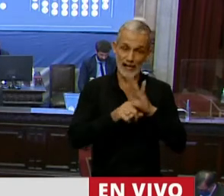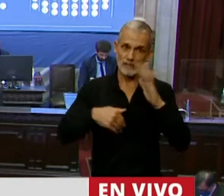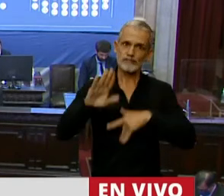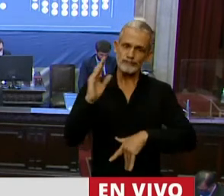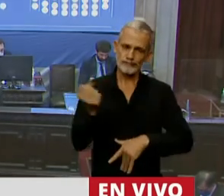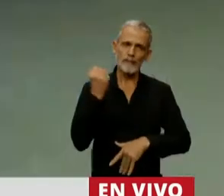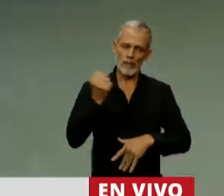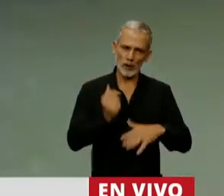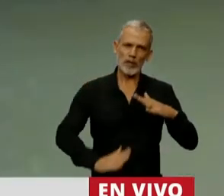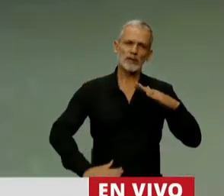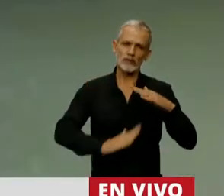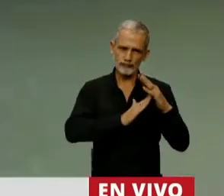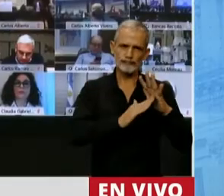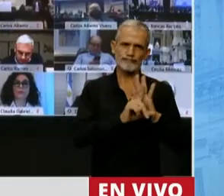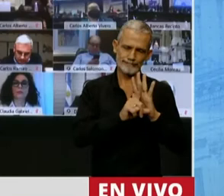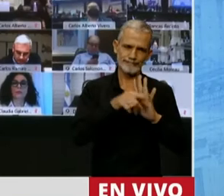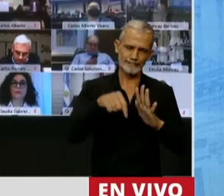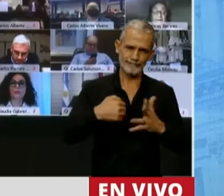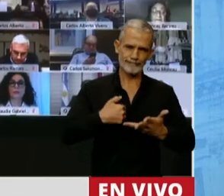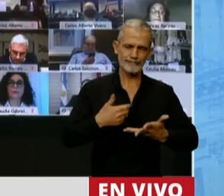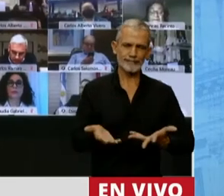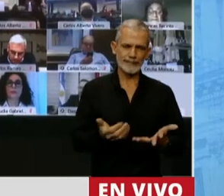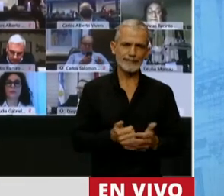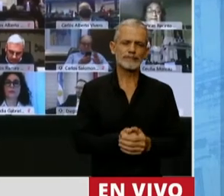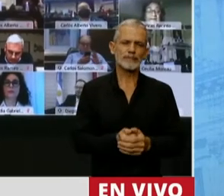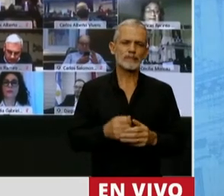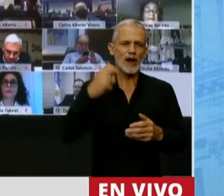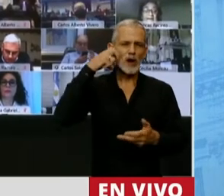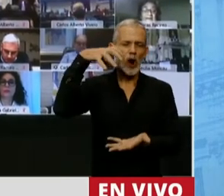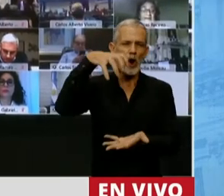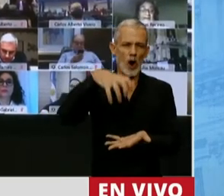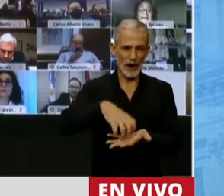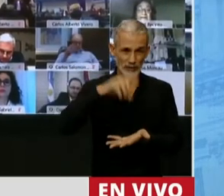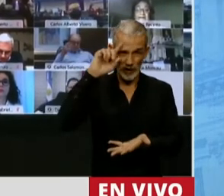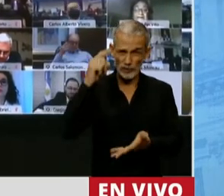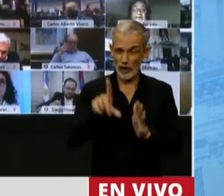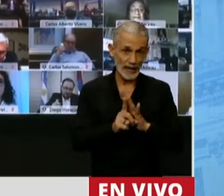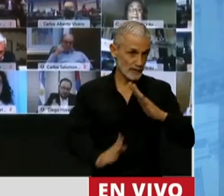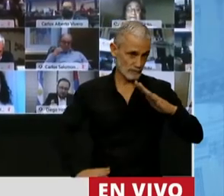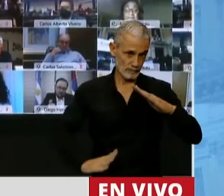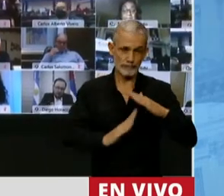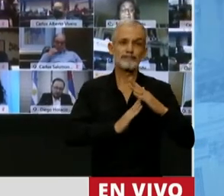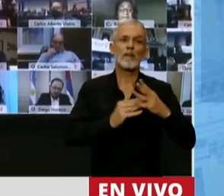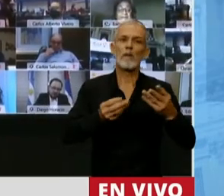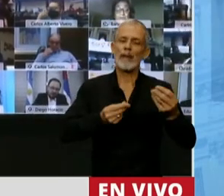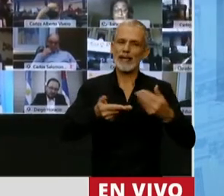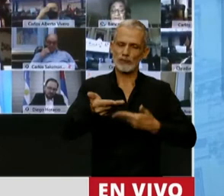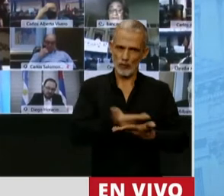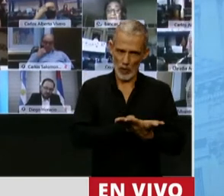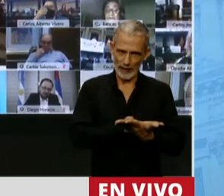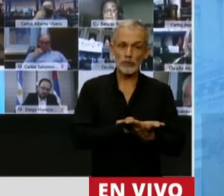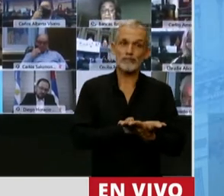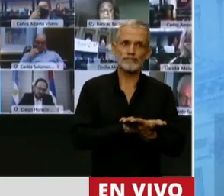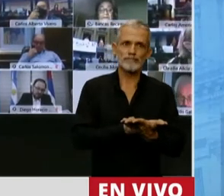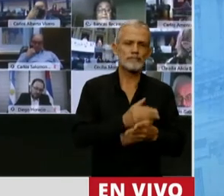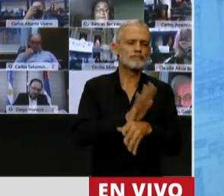importante que se trata en el Congreso de la Nación, el presupuesto que va a